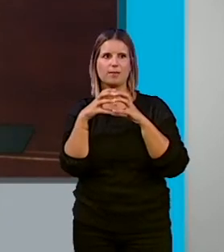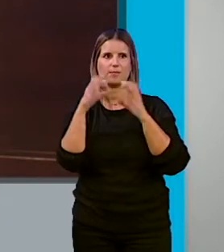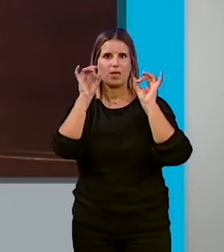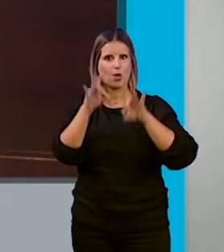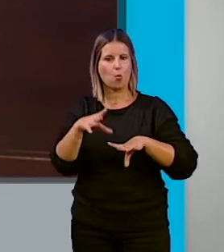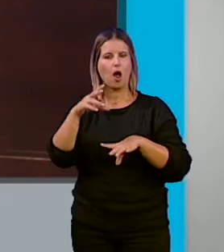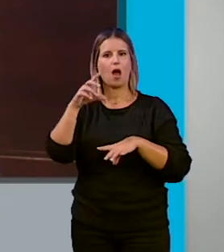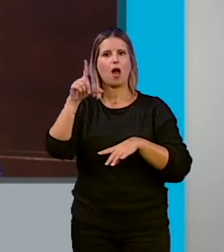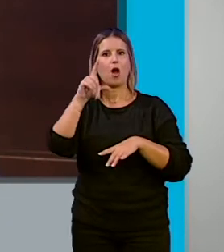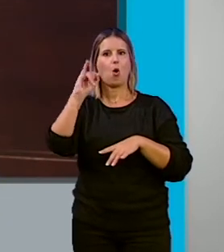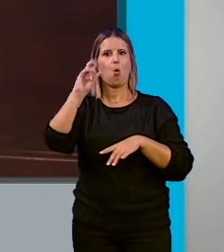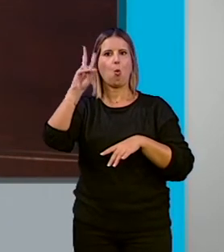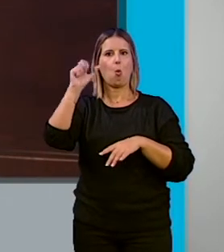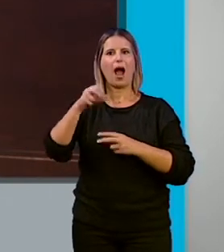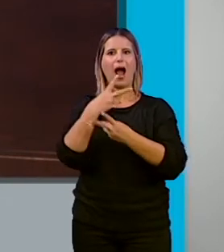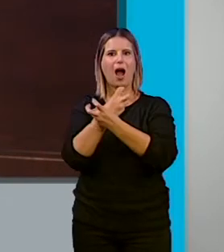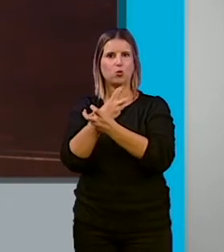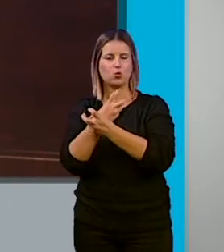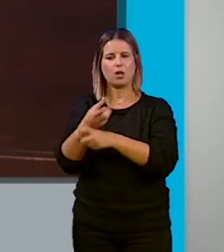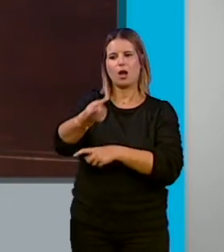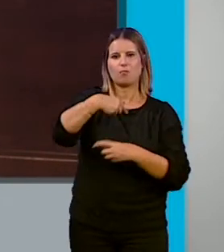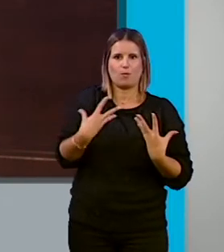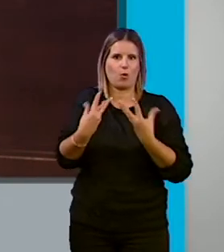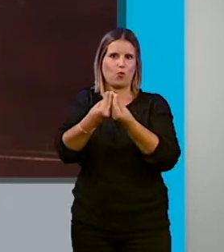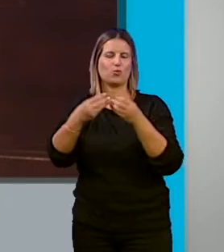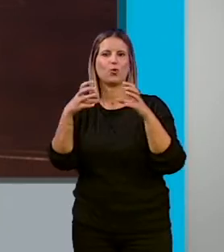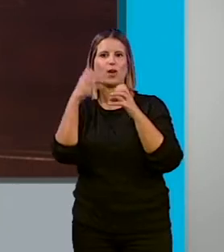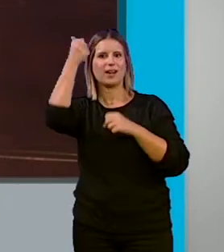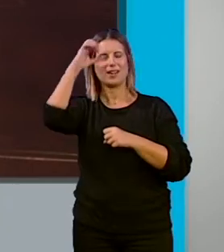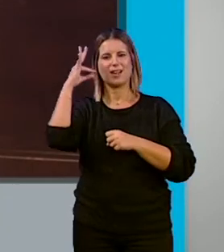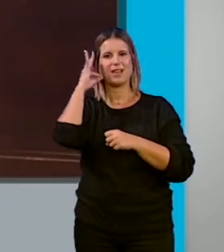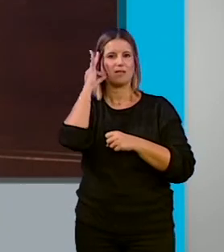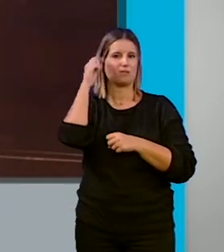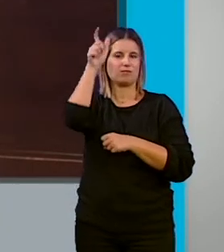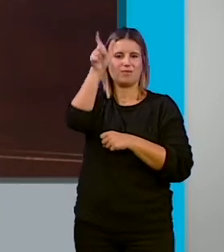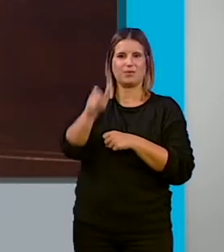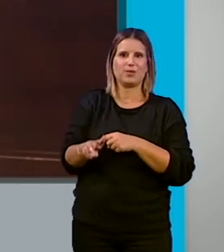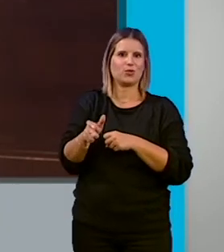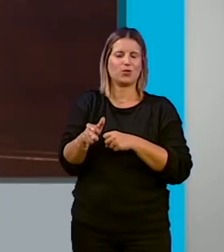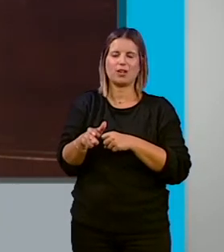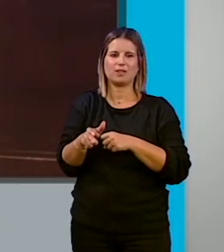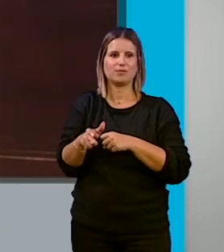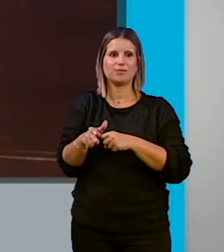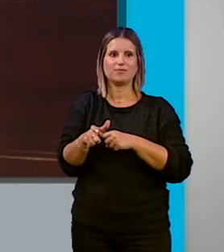Austria junto a los granadinos y entre ellos, por supuesto, uno de los personajes que yo creo que está